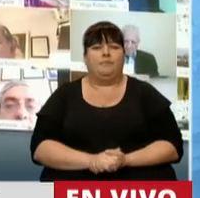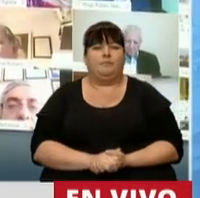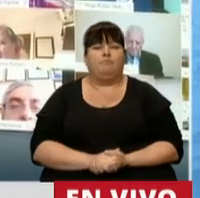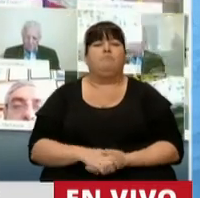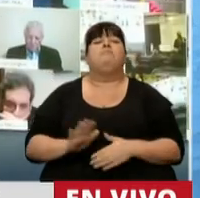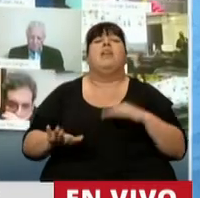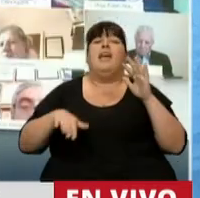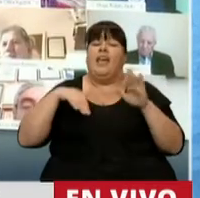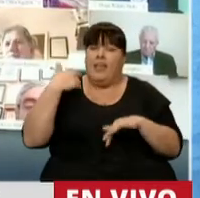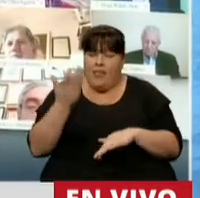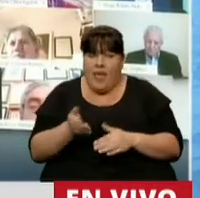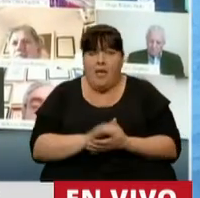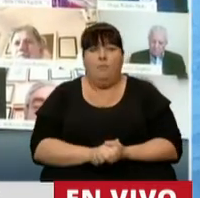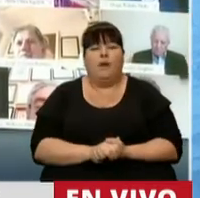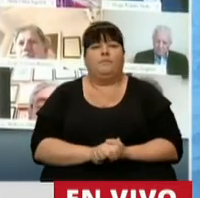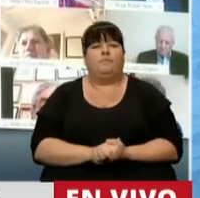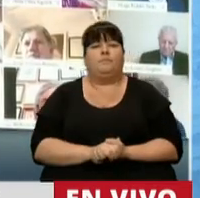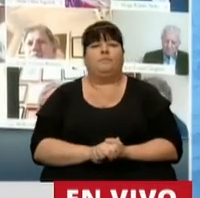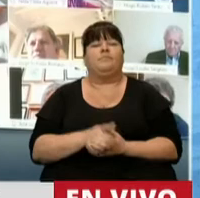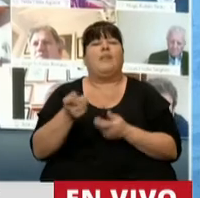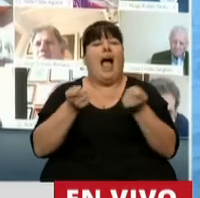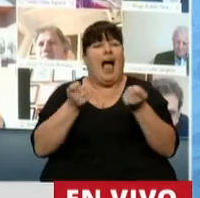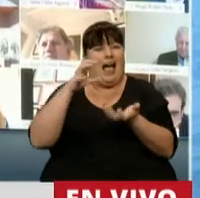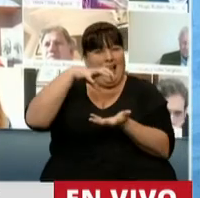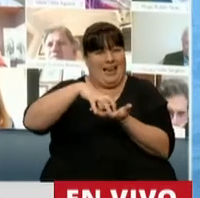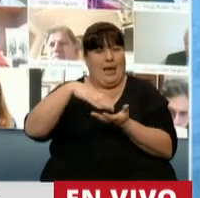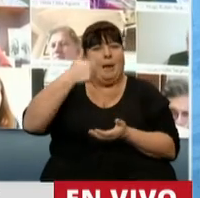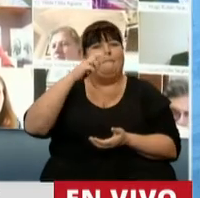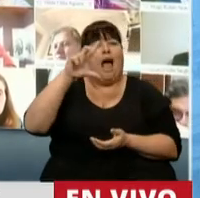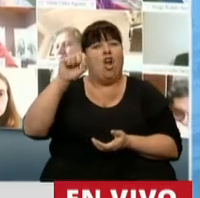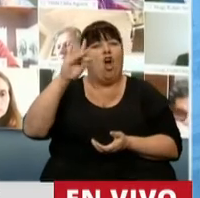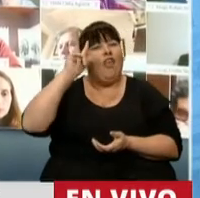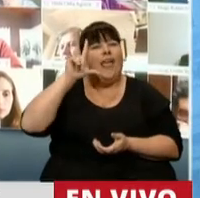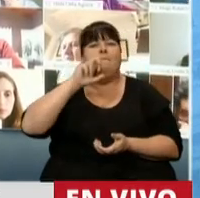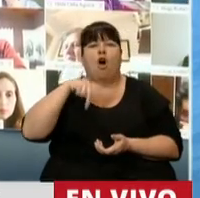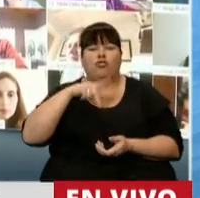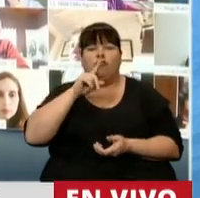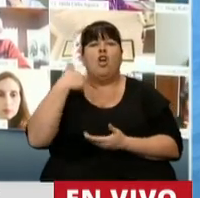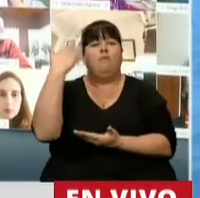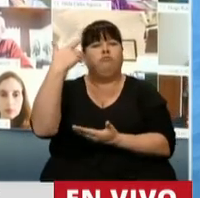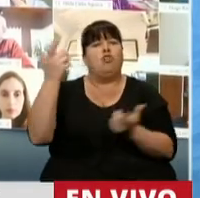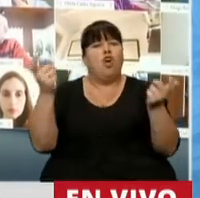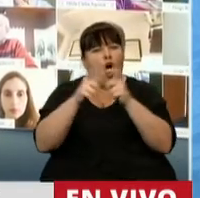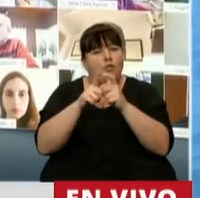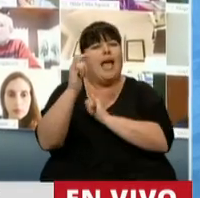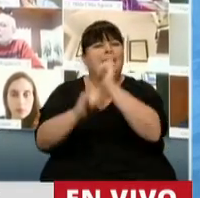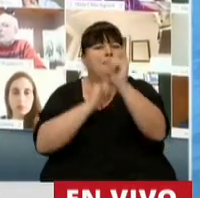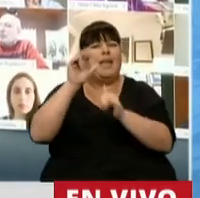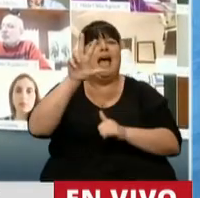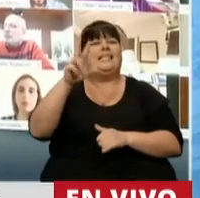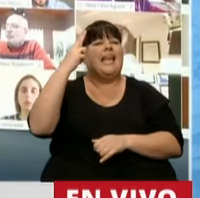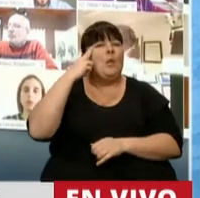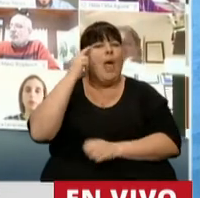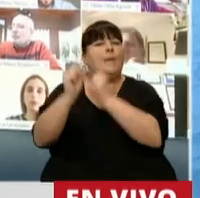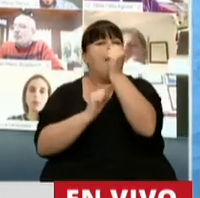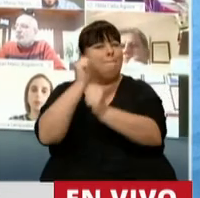Después, la administradora Marcó del PON, cuando expuso en la comisión, explicó que hay 39